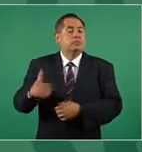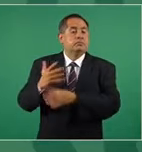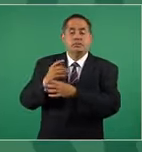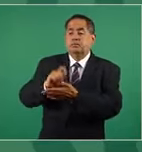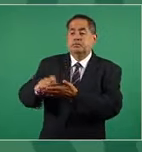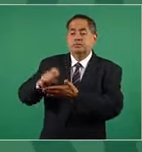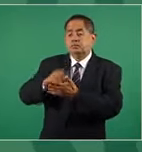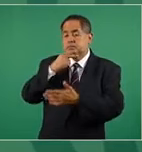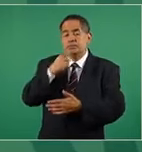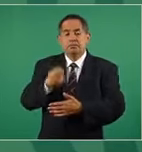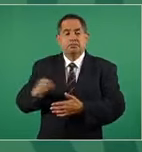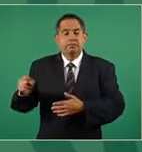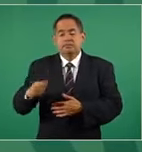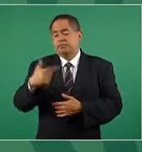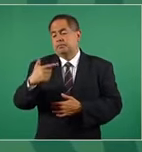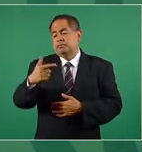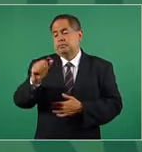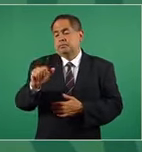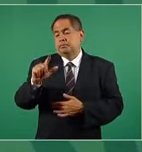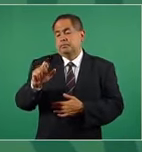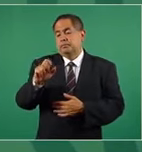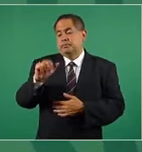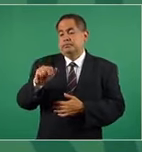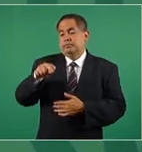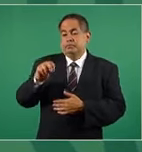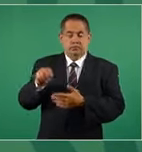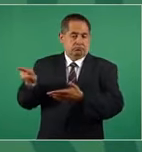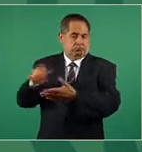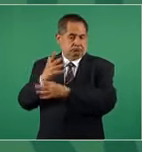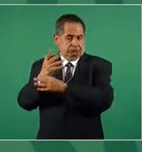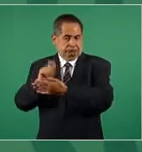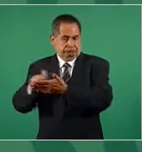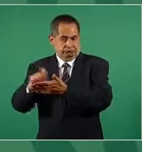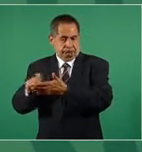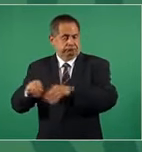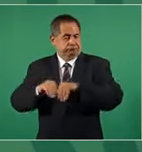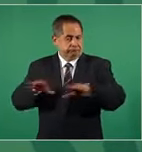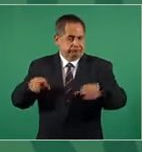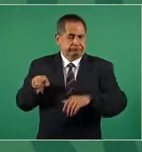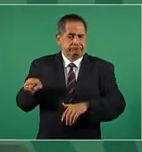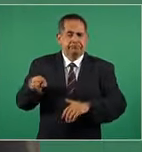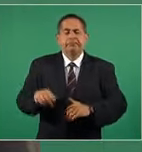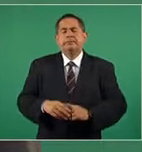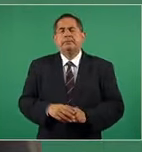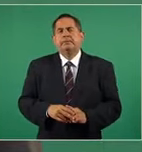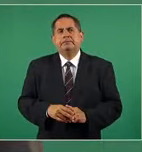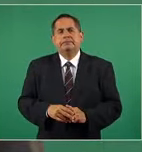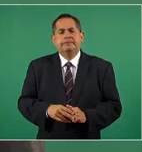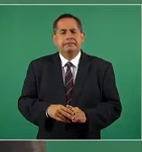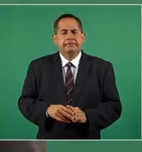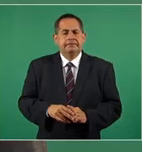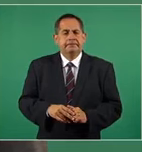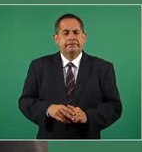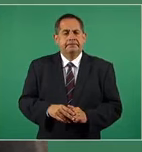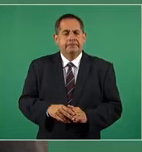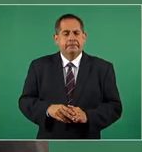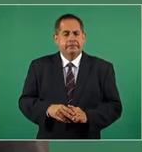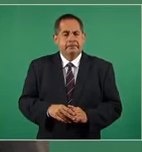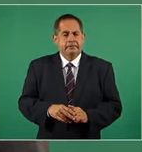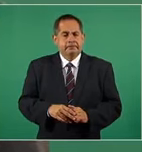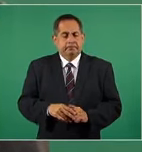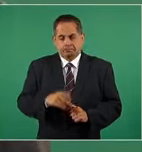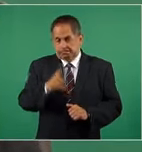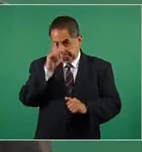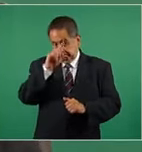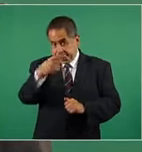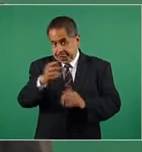Galeano, recomiendo el